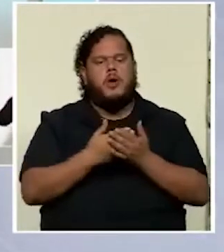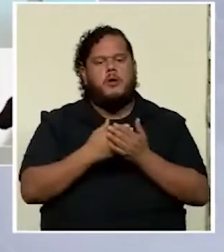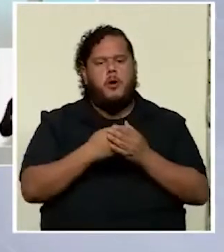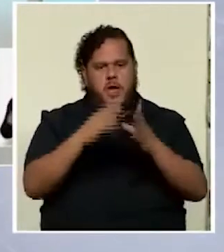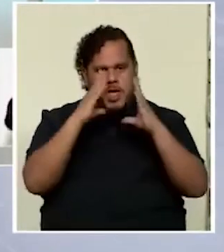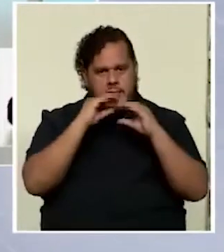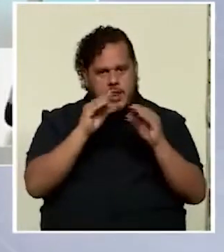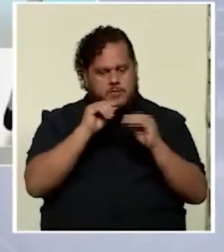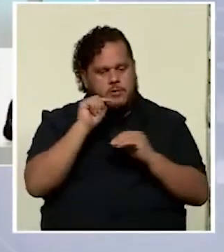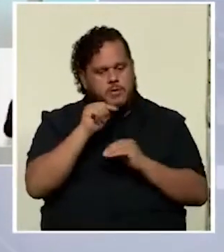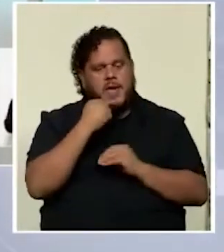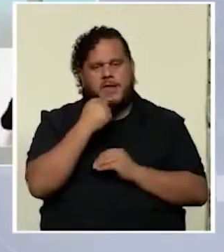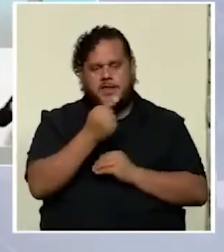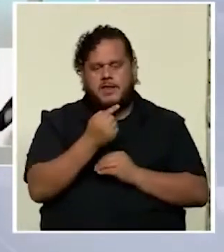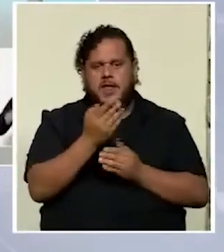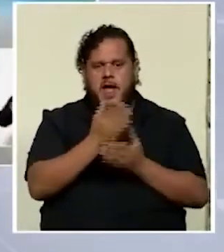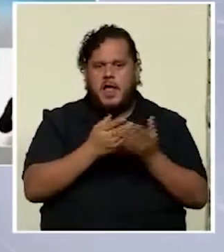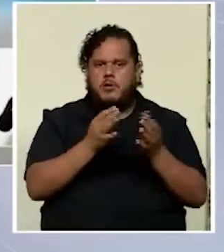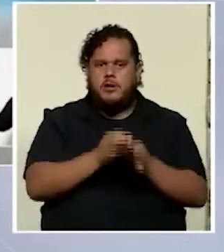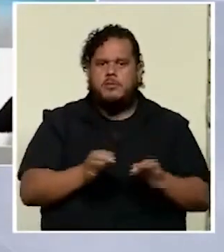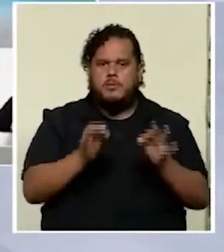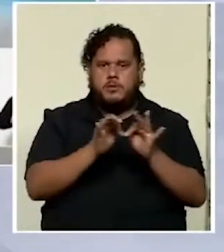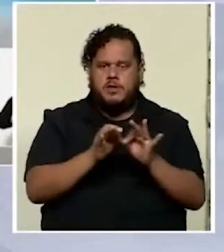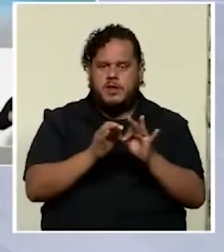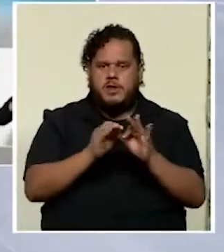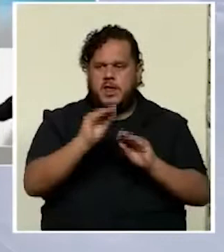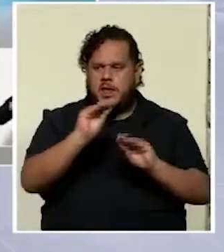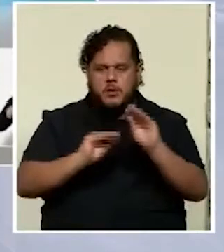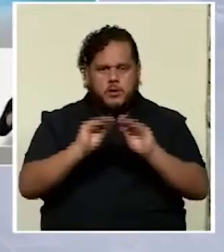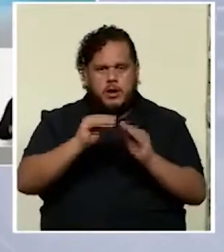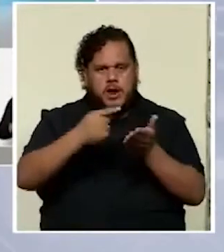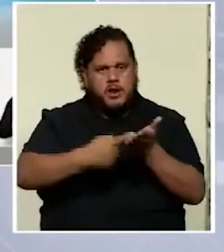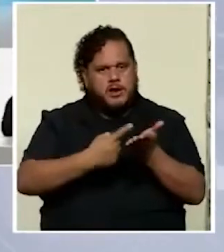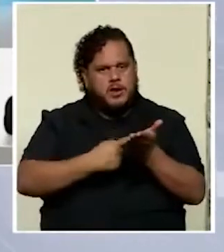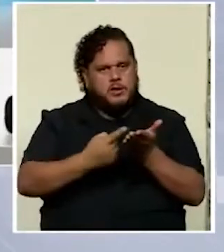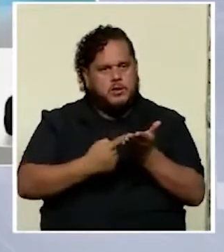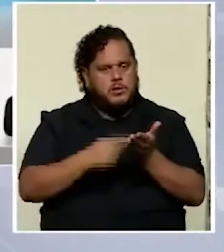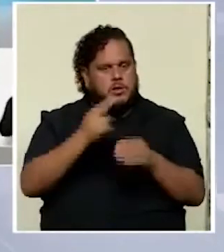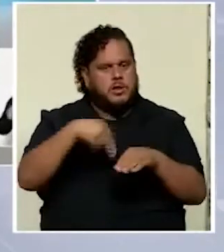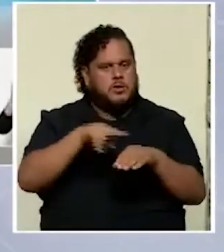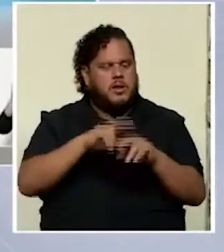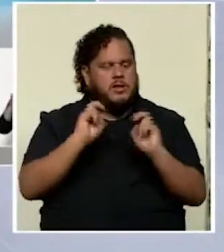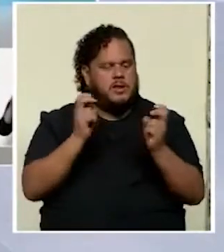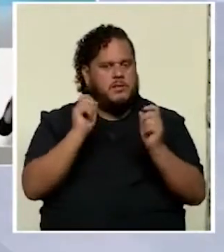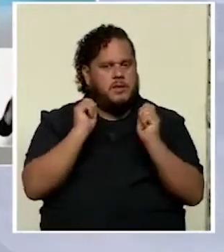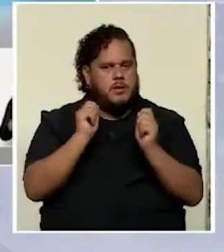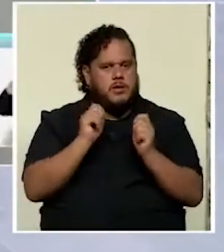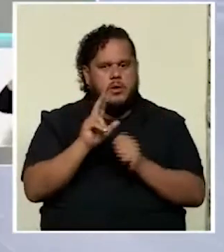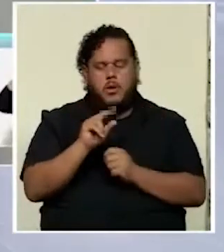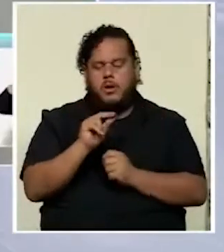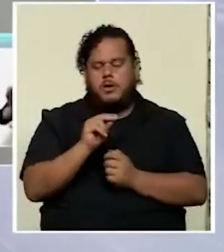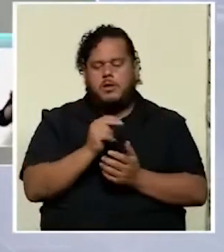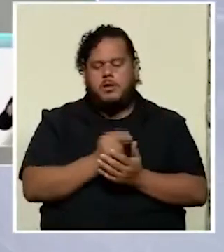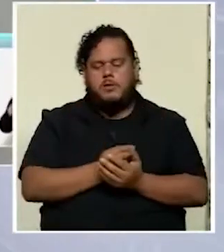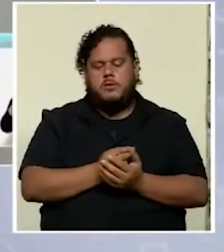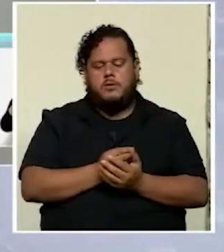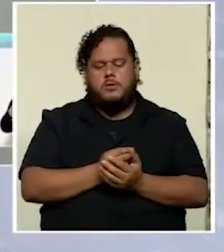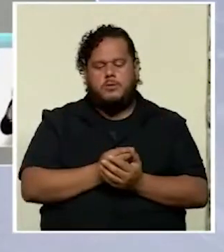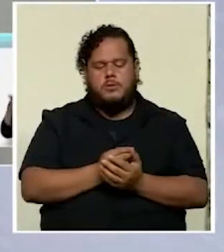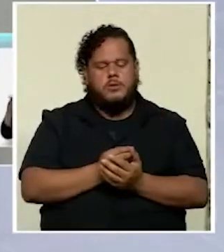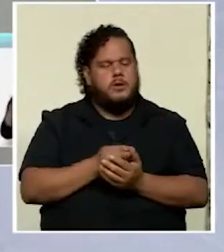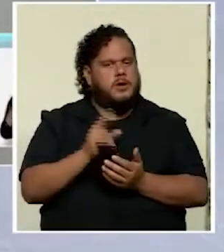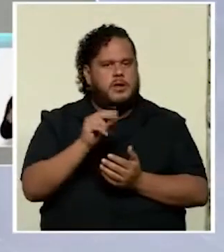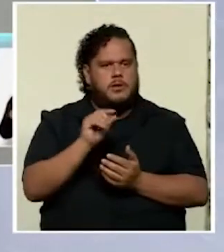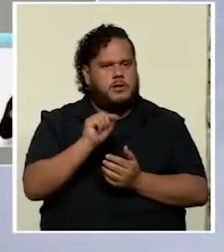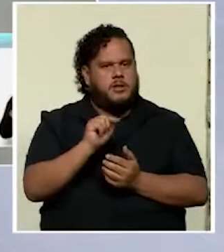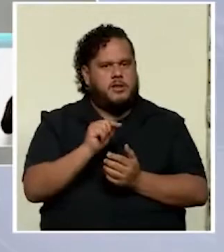importante colocar en la discusión nacional el tema de educación que no estaba no había